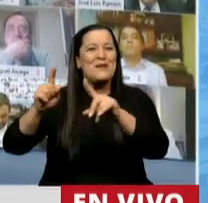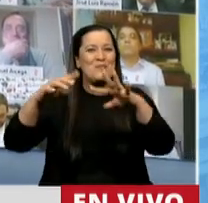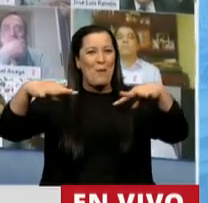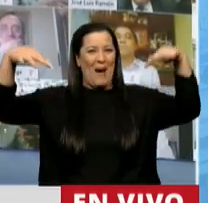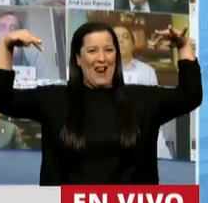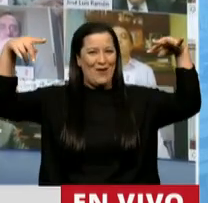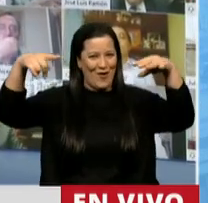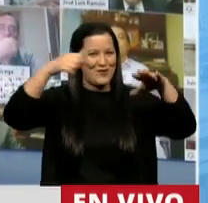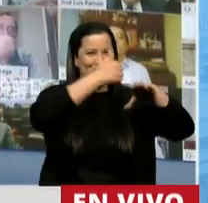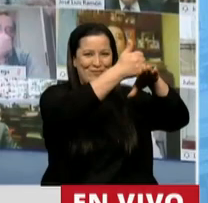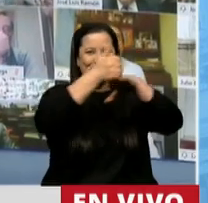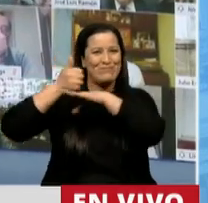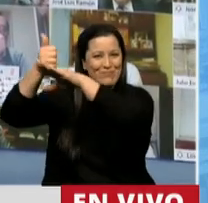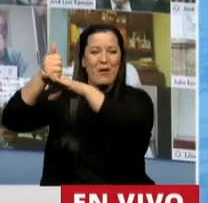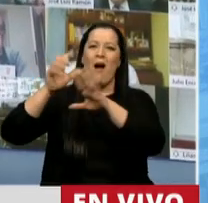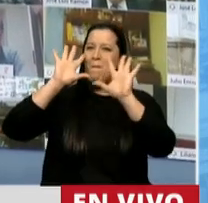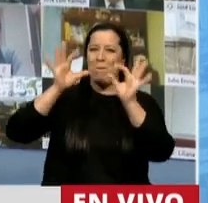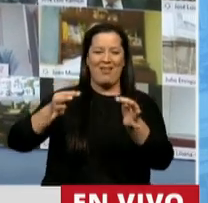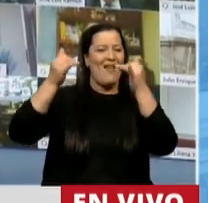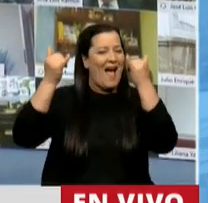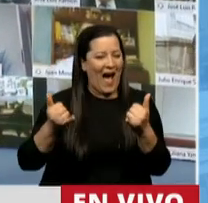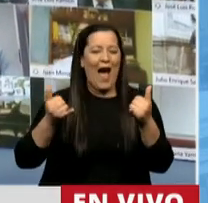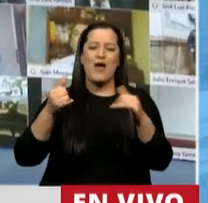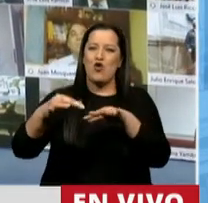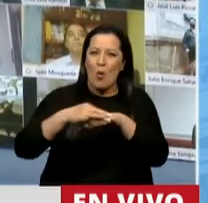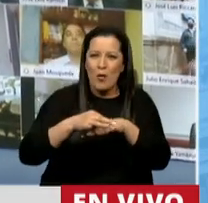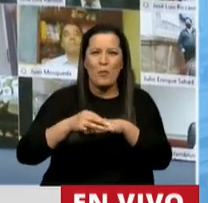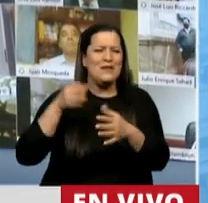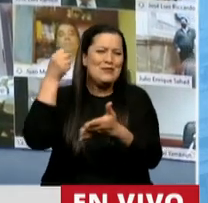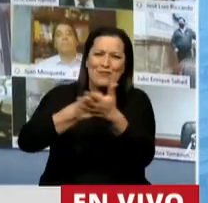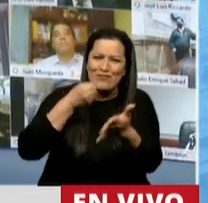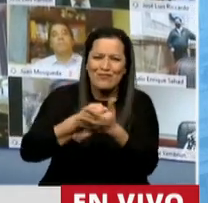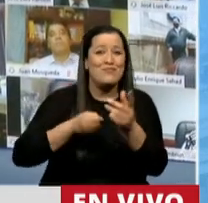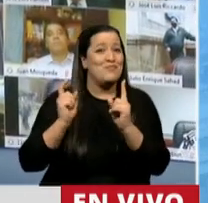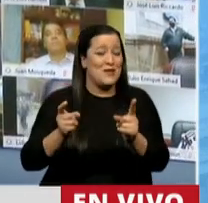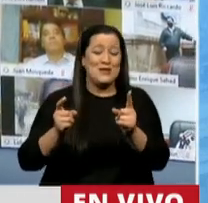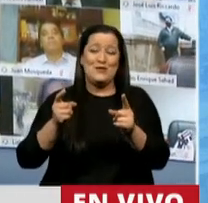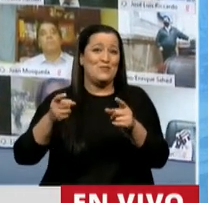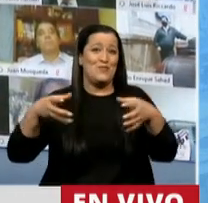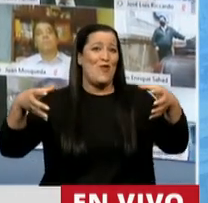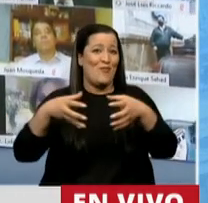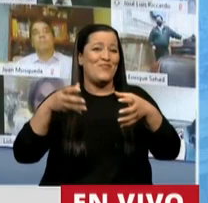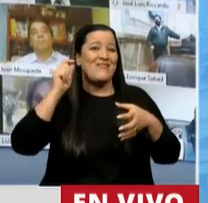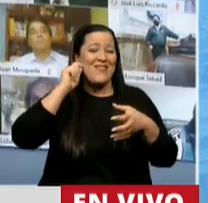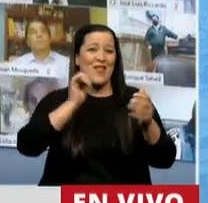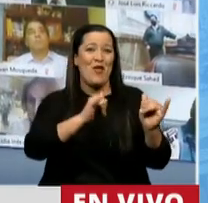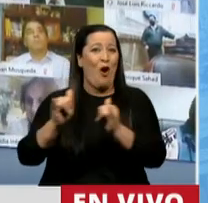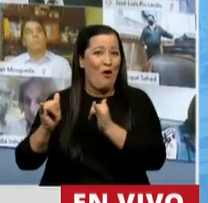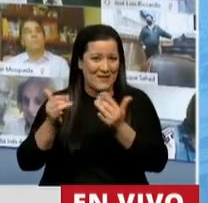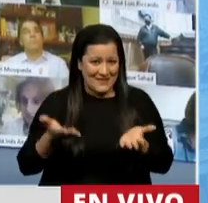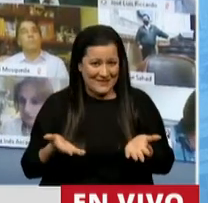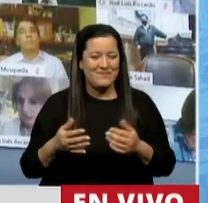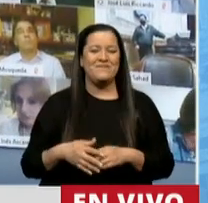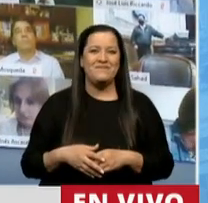acompañando y que demuestran el compromiso y la militancia que tienen las generaciones futuras,